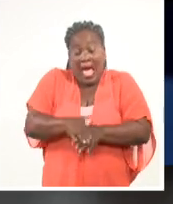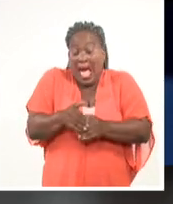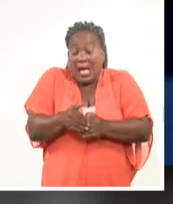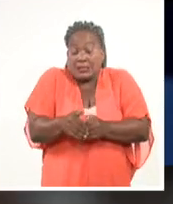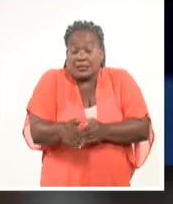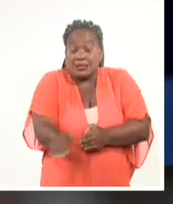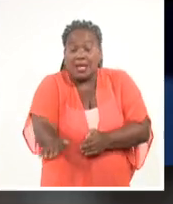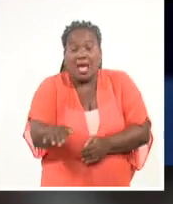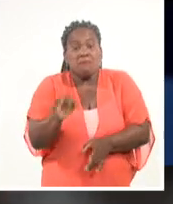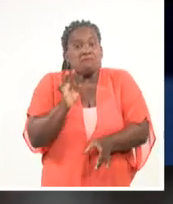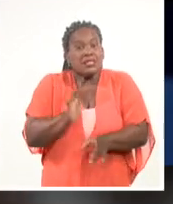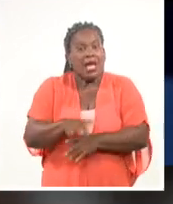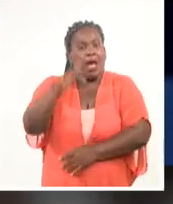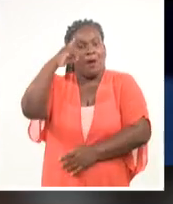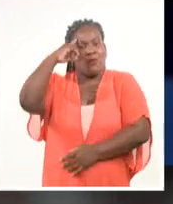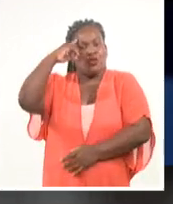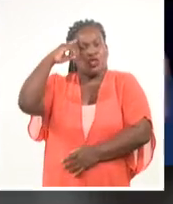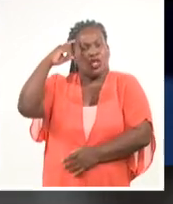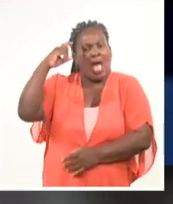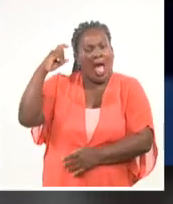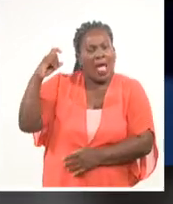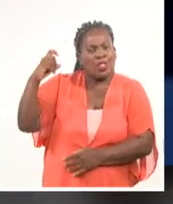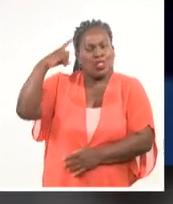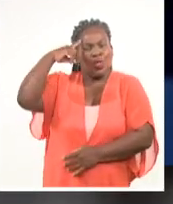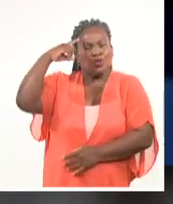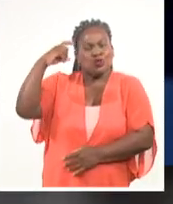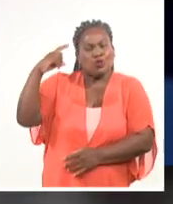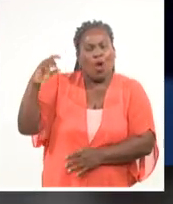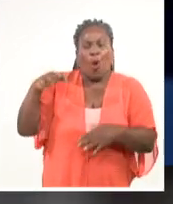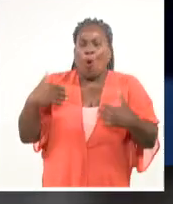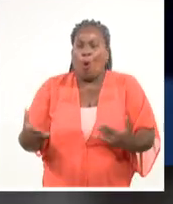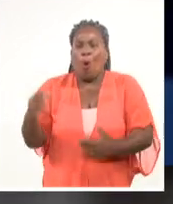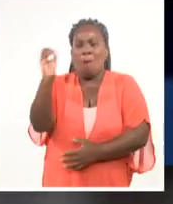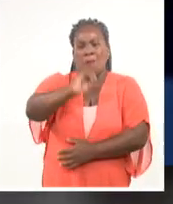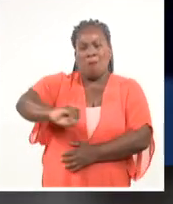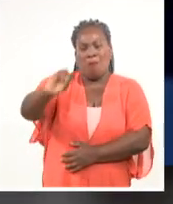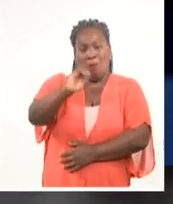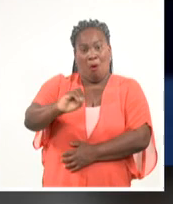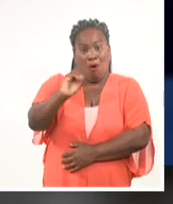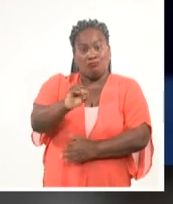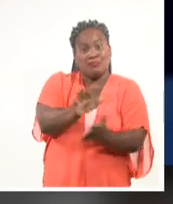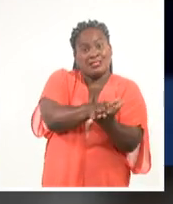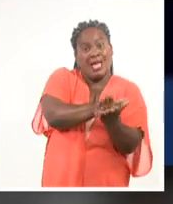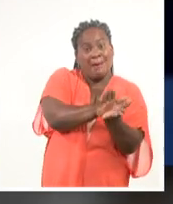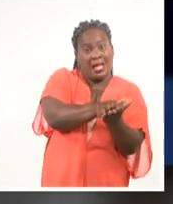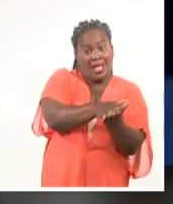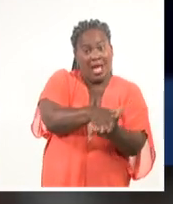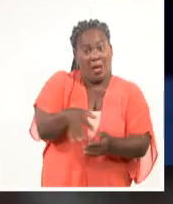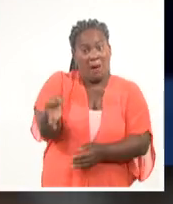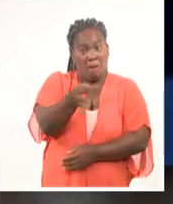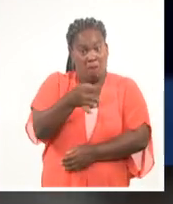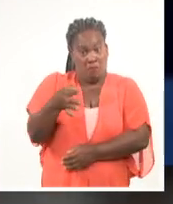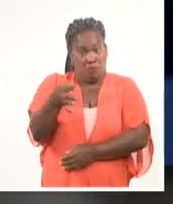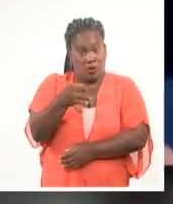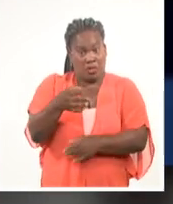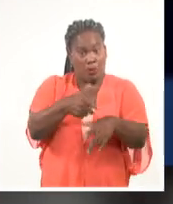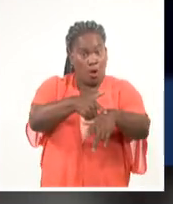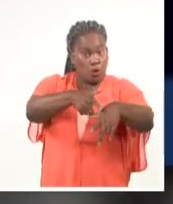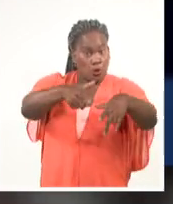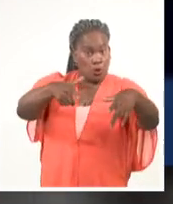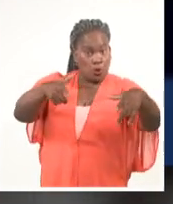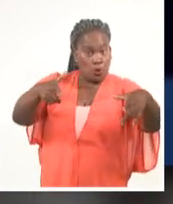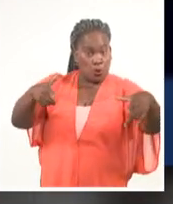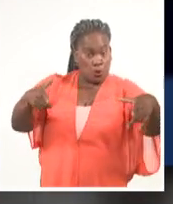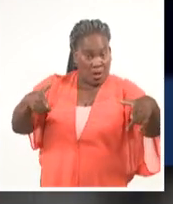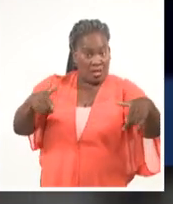pusimos a soñar y a pensar cómo organizaríamos. En la Ciénaga de Zapata, que es el municipio de mayor extensión territorial del